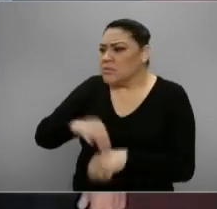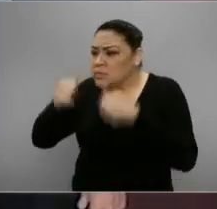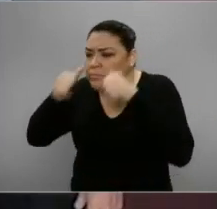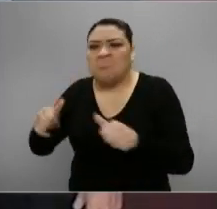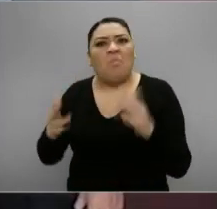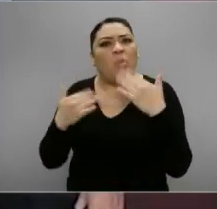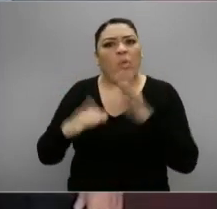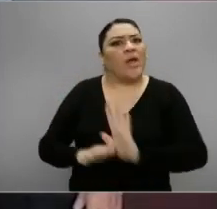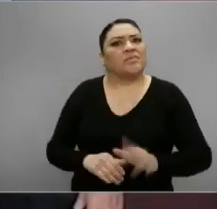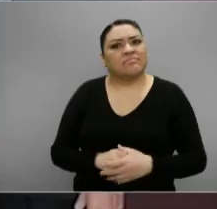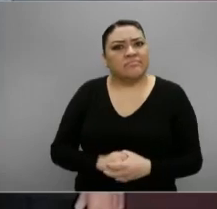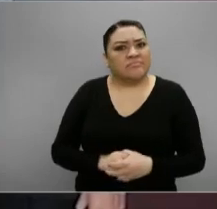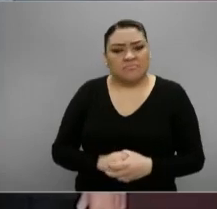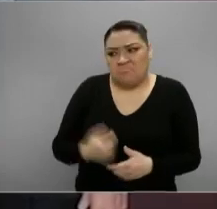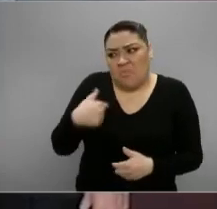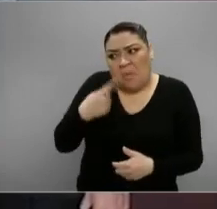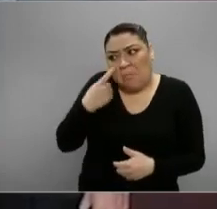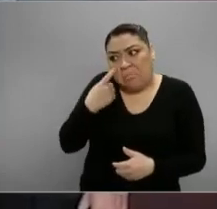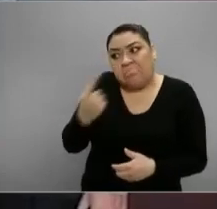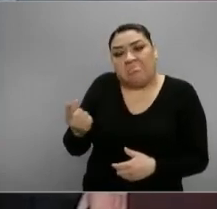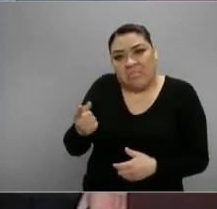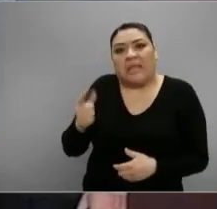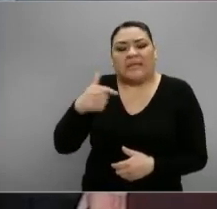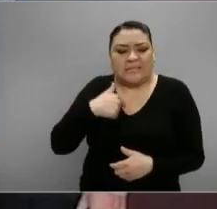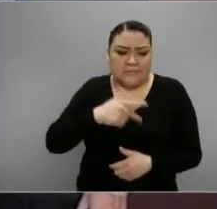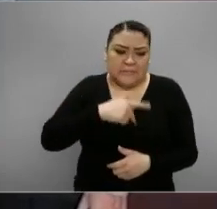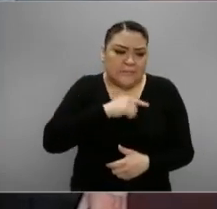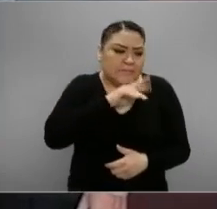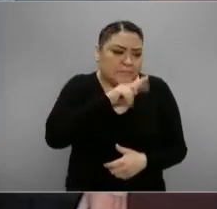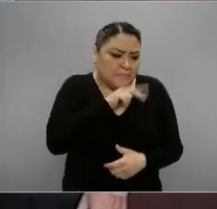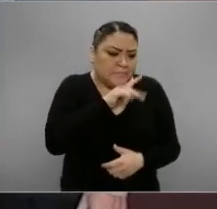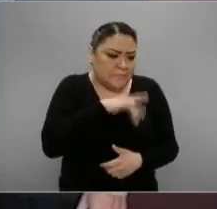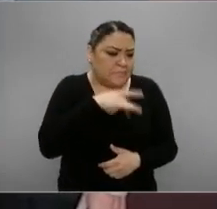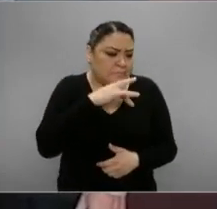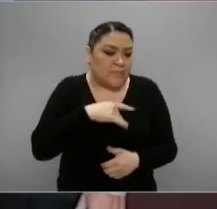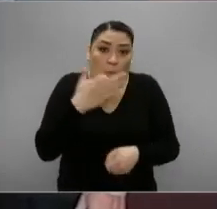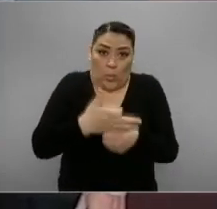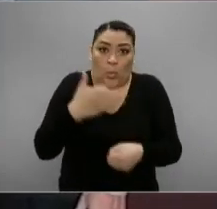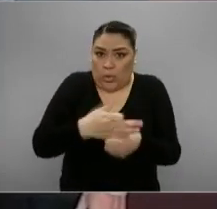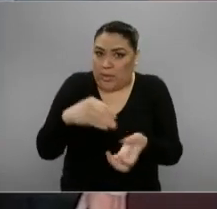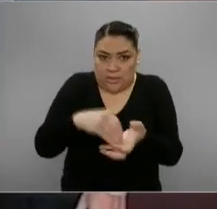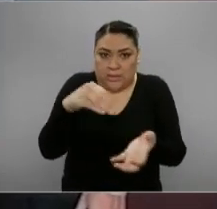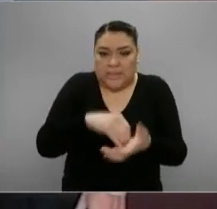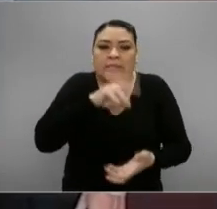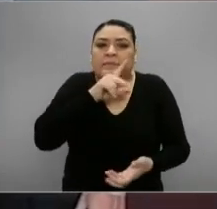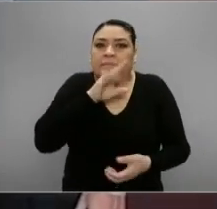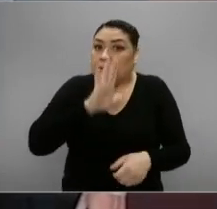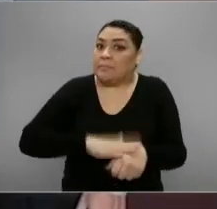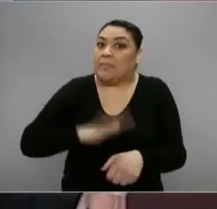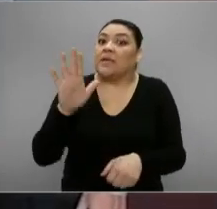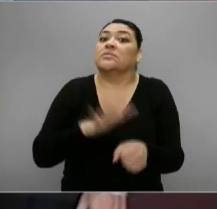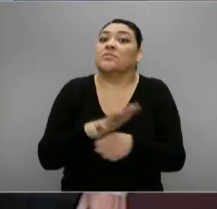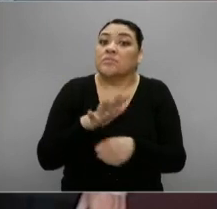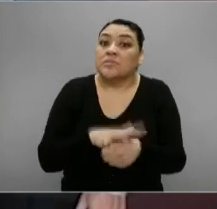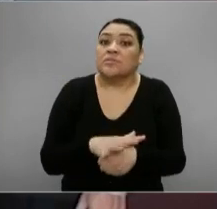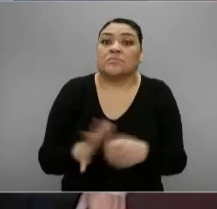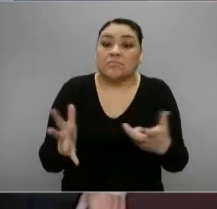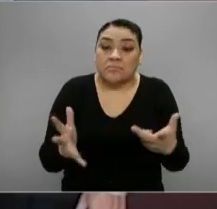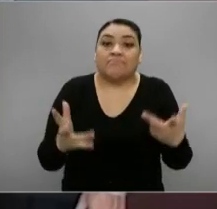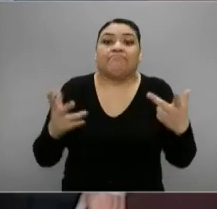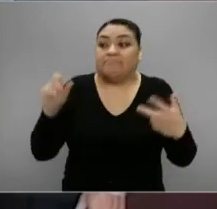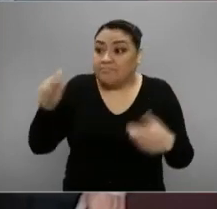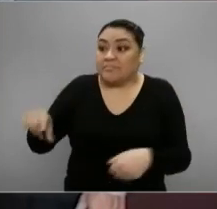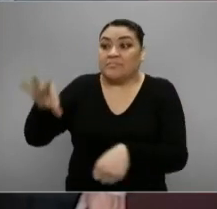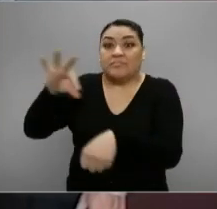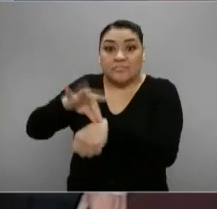temas. Entonces, y obviamente a mí lo que me preocupaba más, y me sigue preocupando ahora más que nunca, es que los